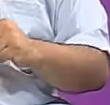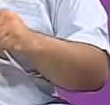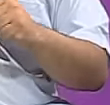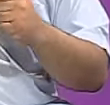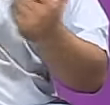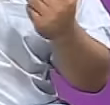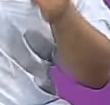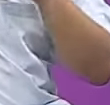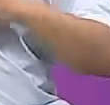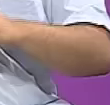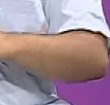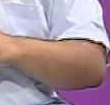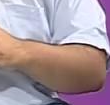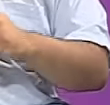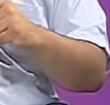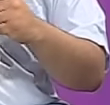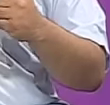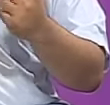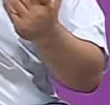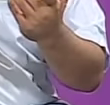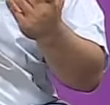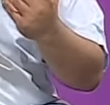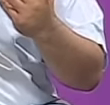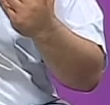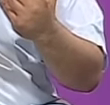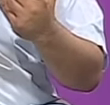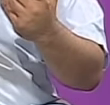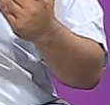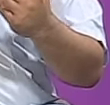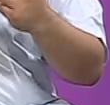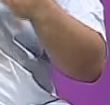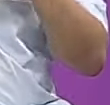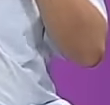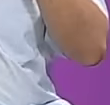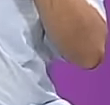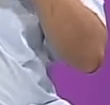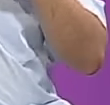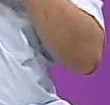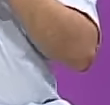sordos, por ejemplo, pueden ser actores, pueden trabajar perfectamente de esta manera.